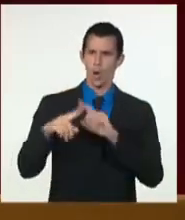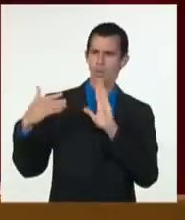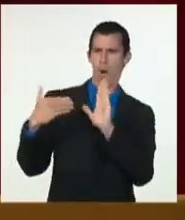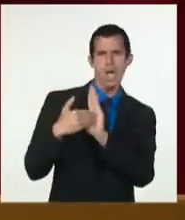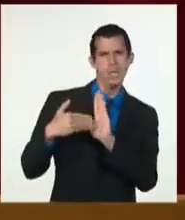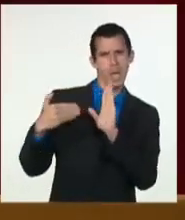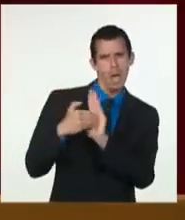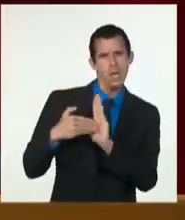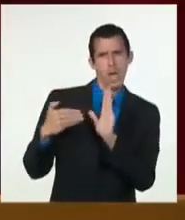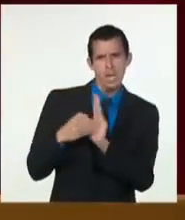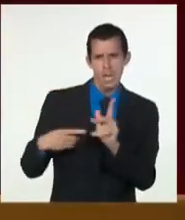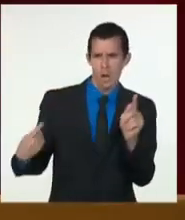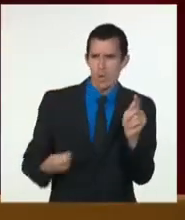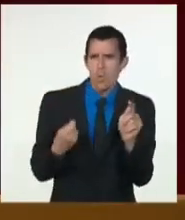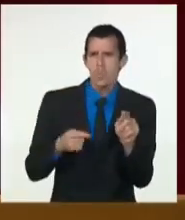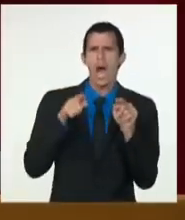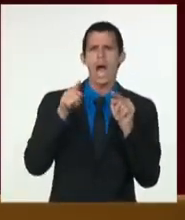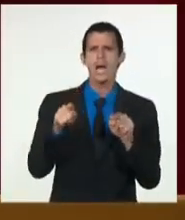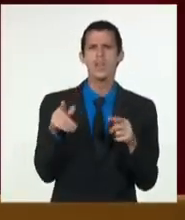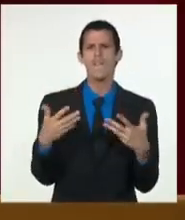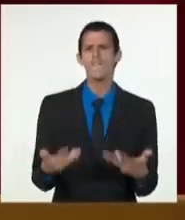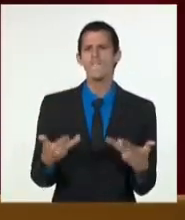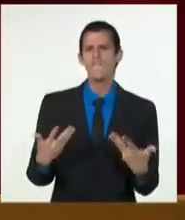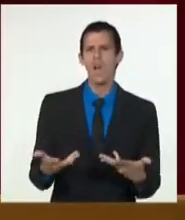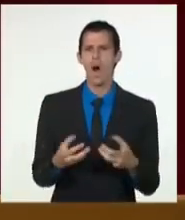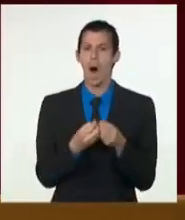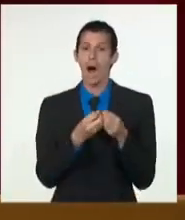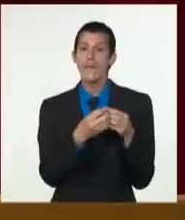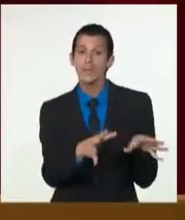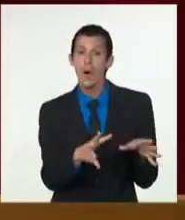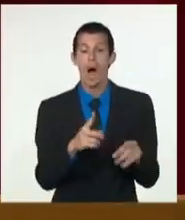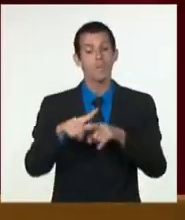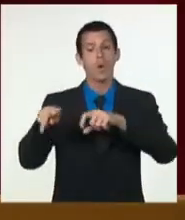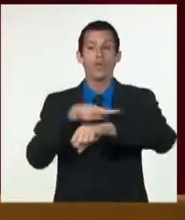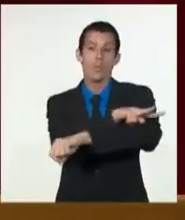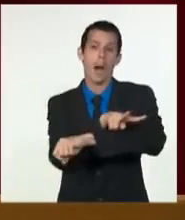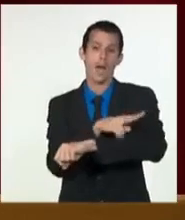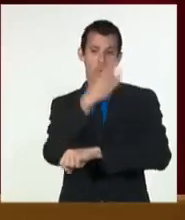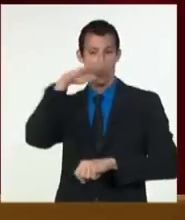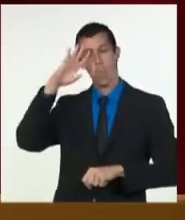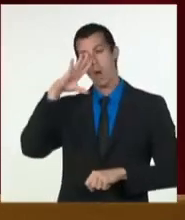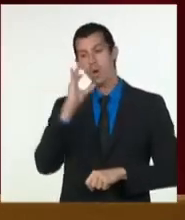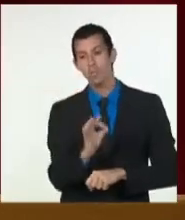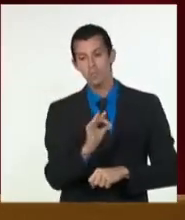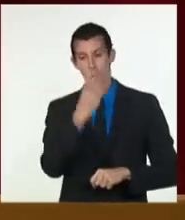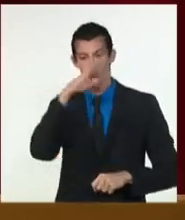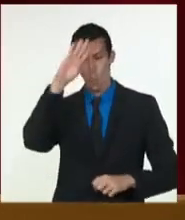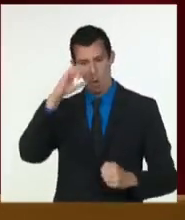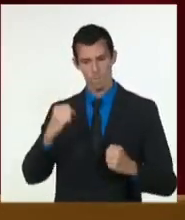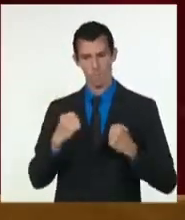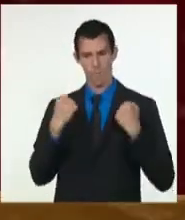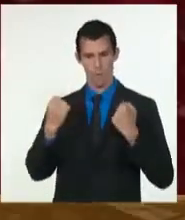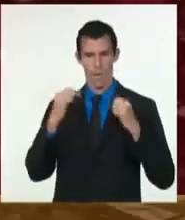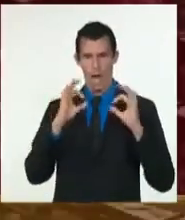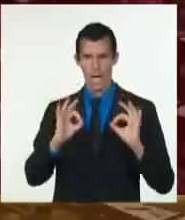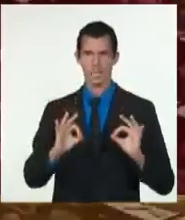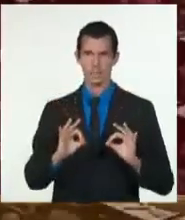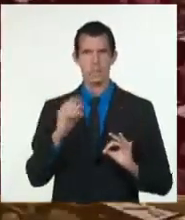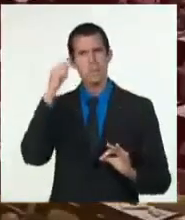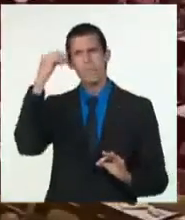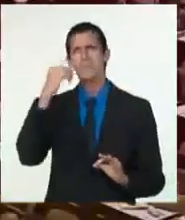destino de sus países. En lo personal, no me imagino a Cuba sin la fuerza moral de su partido